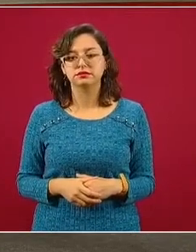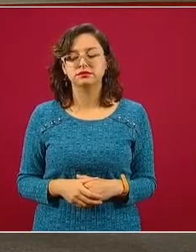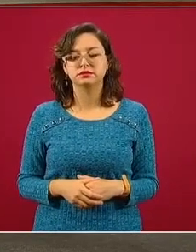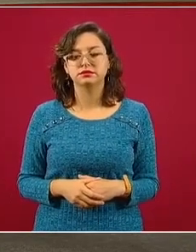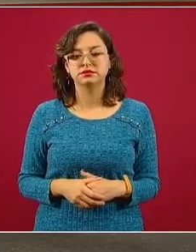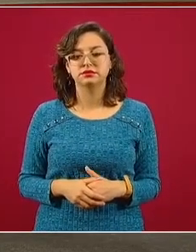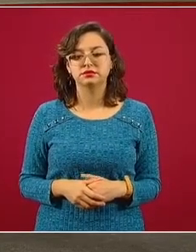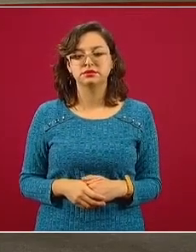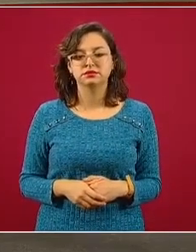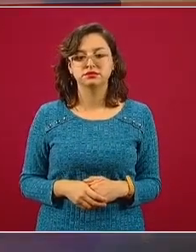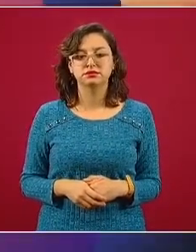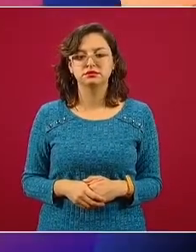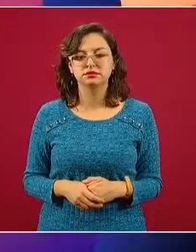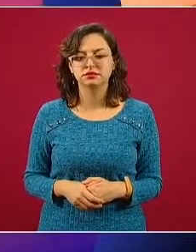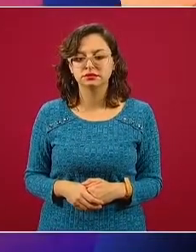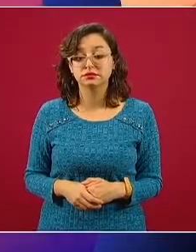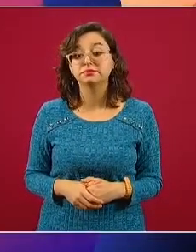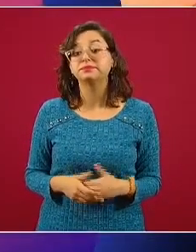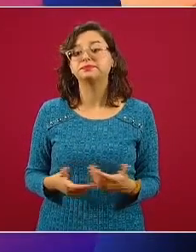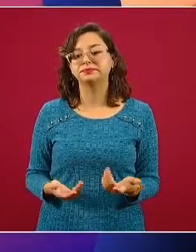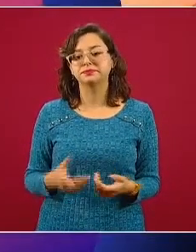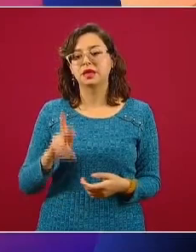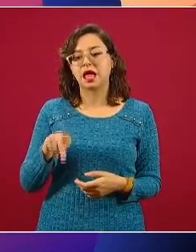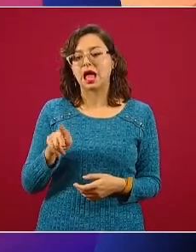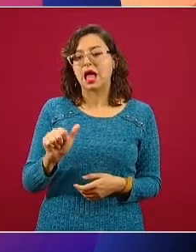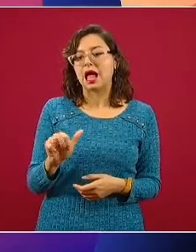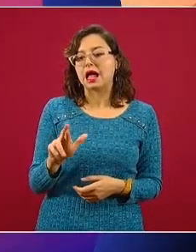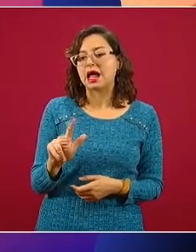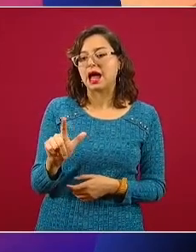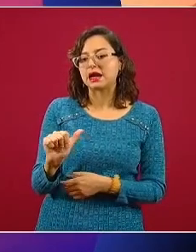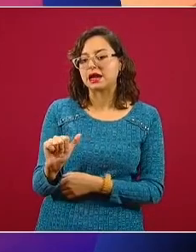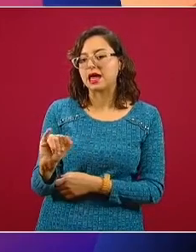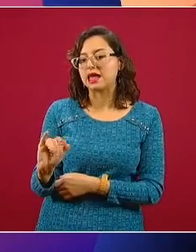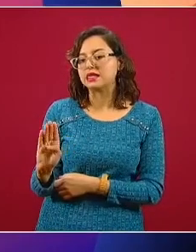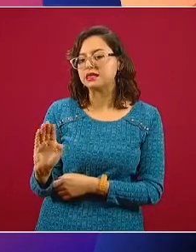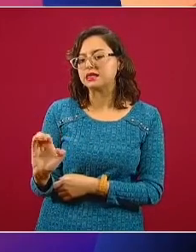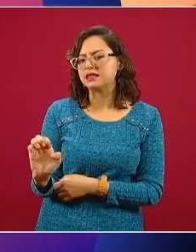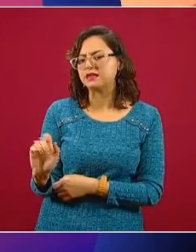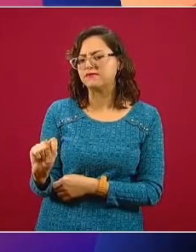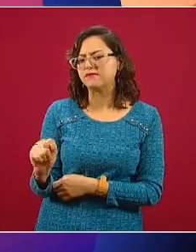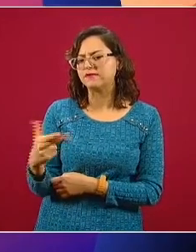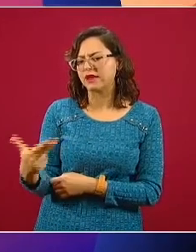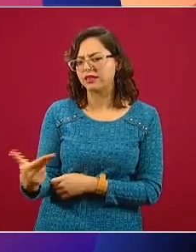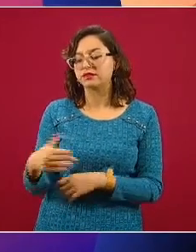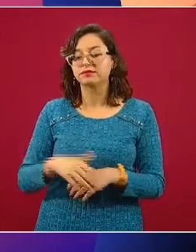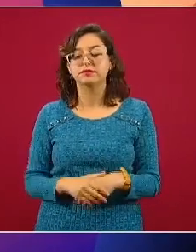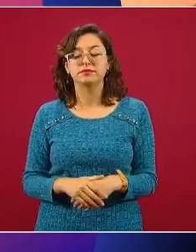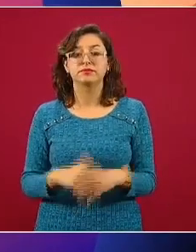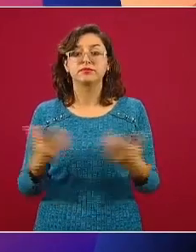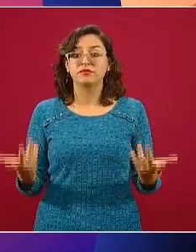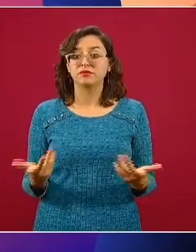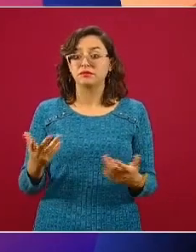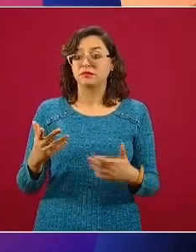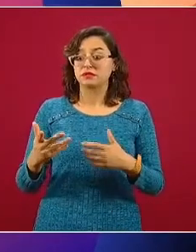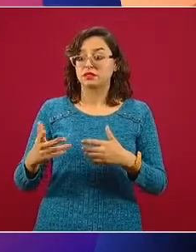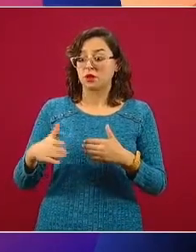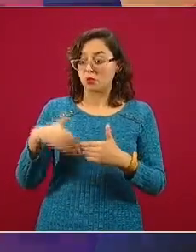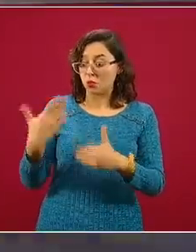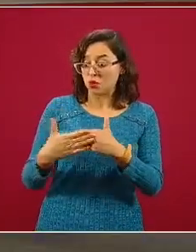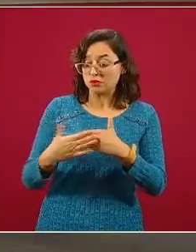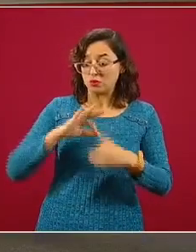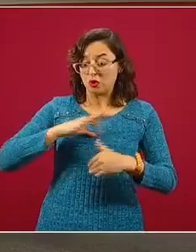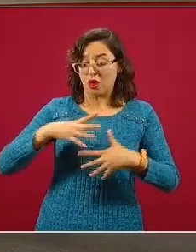Hola, doctor Gatell. Mi pregunta es, ¿hay posibilidad de recontagios masivos y que volvamos a estar en cuarentena? Gracias.